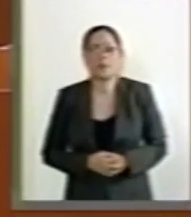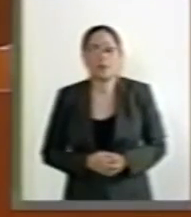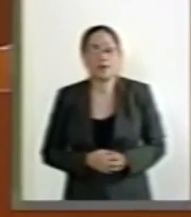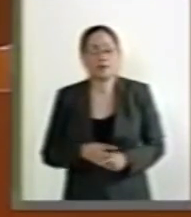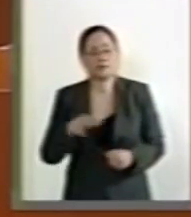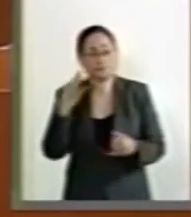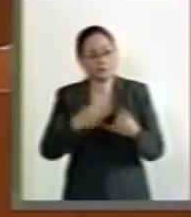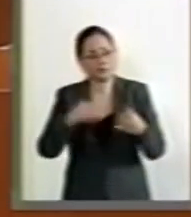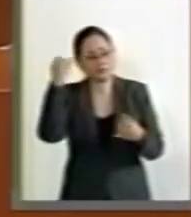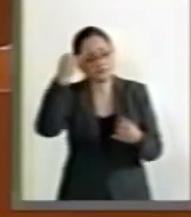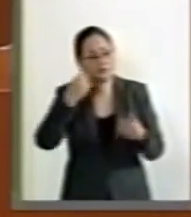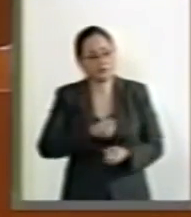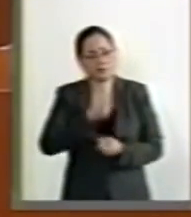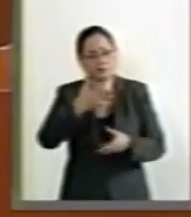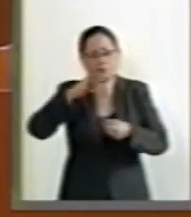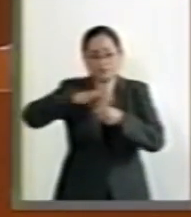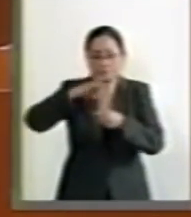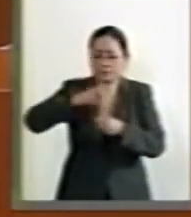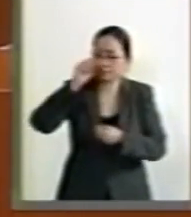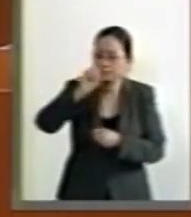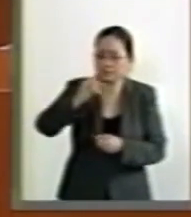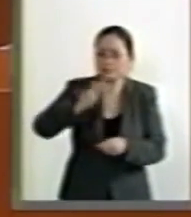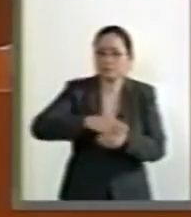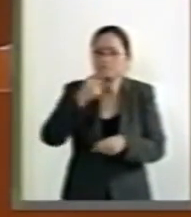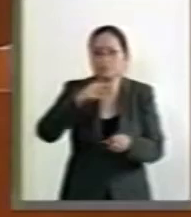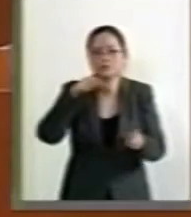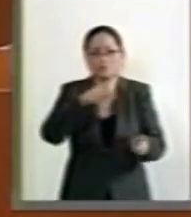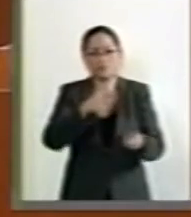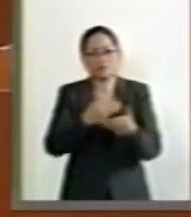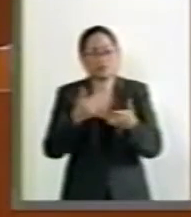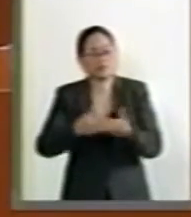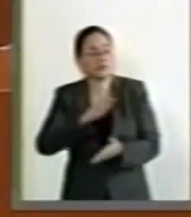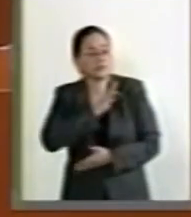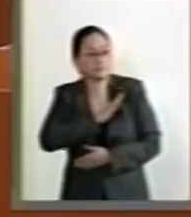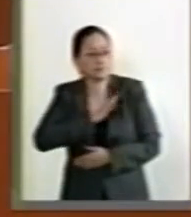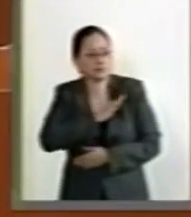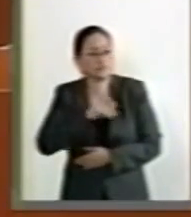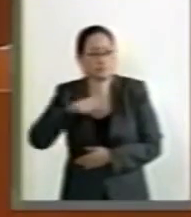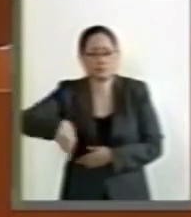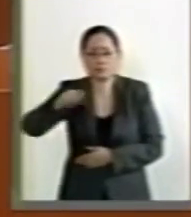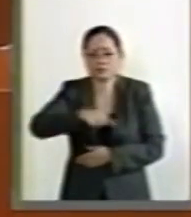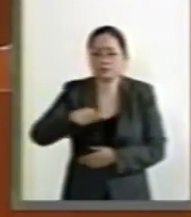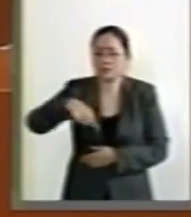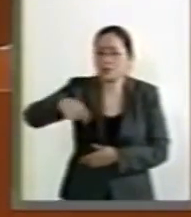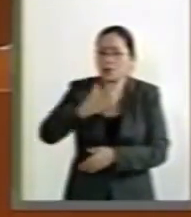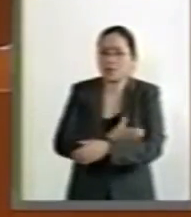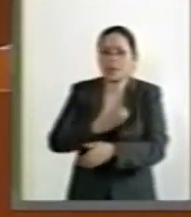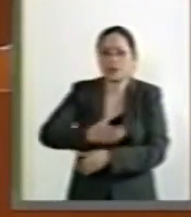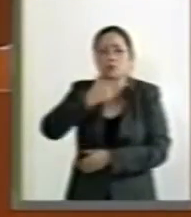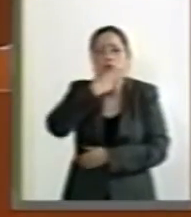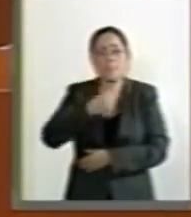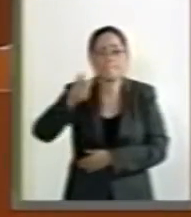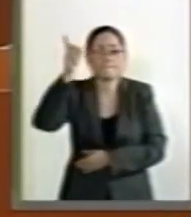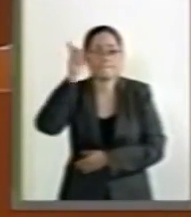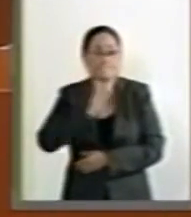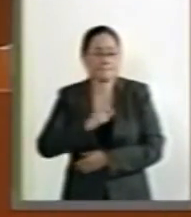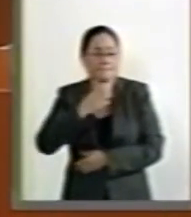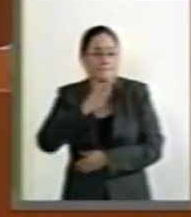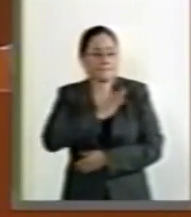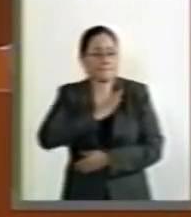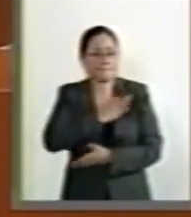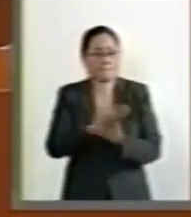Concluyo manifestando mi voto a favor, al tiempo que felicito la sensibilidad de mis compañeras y compañeros